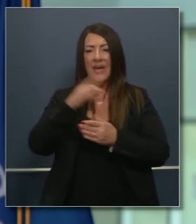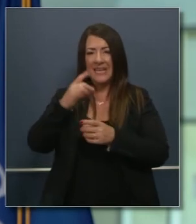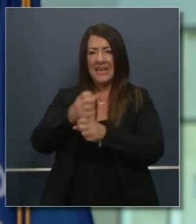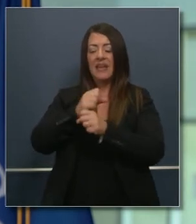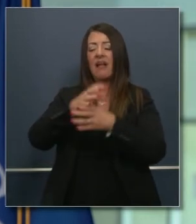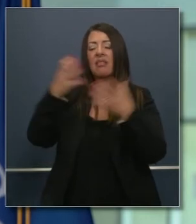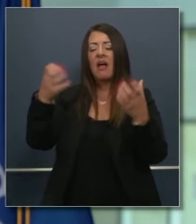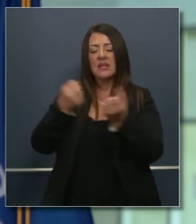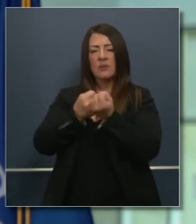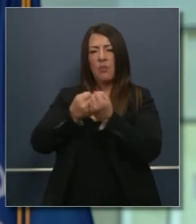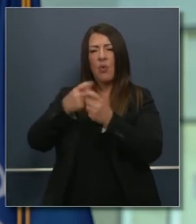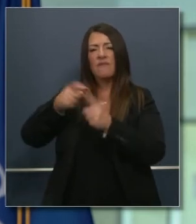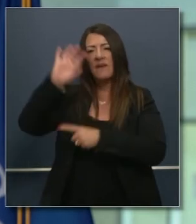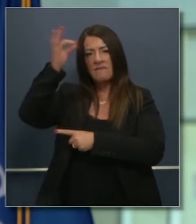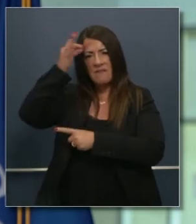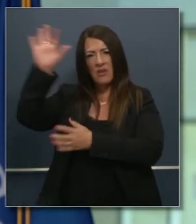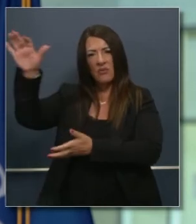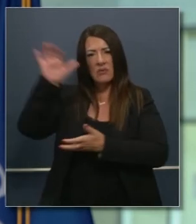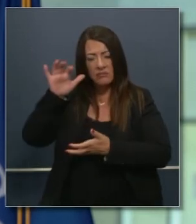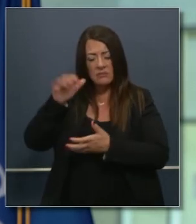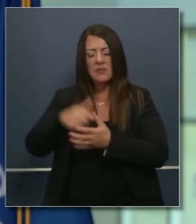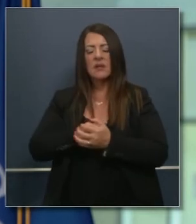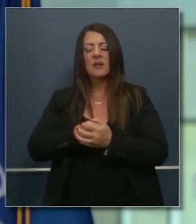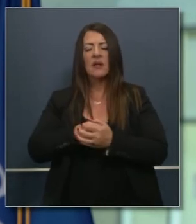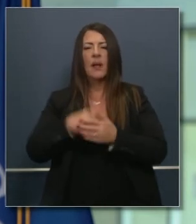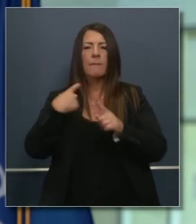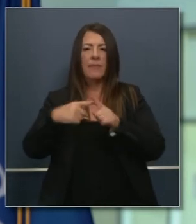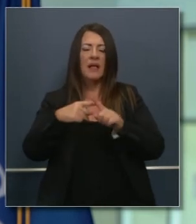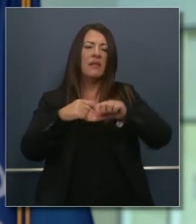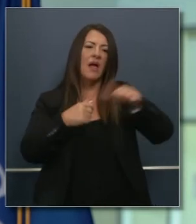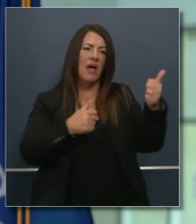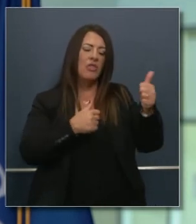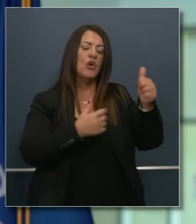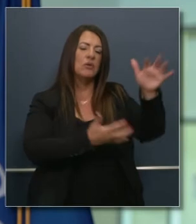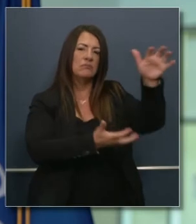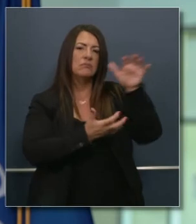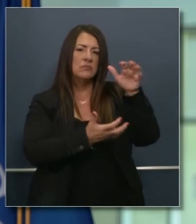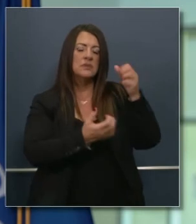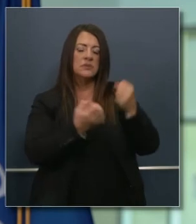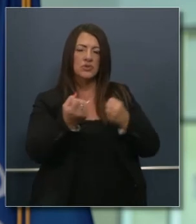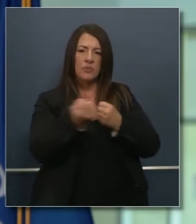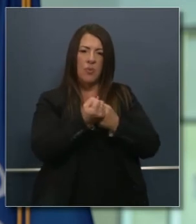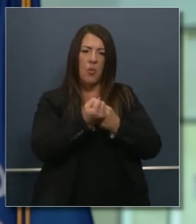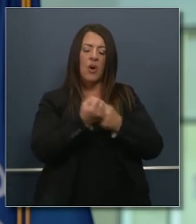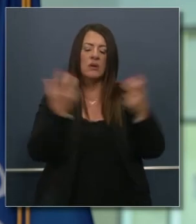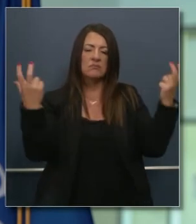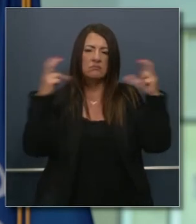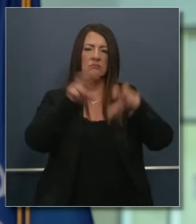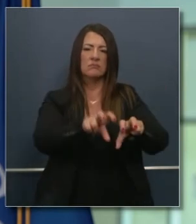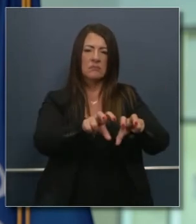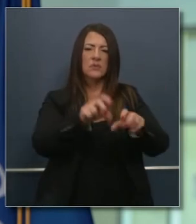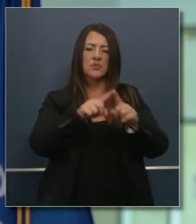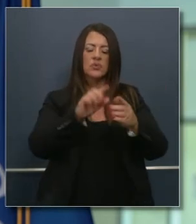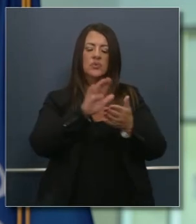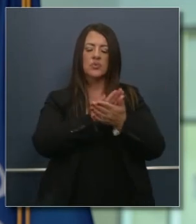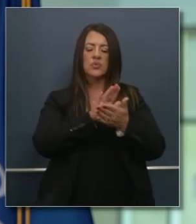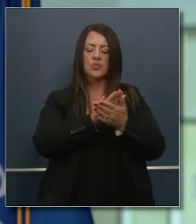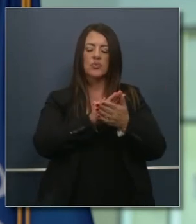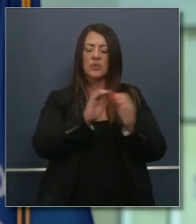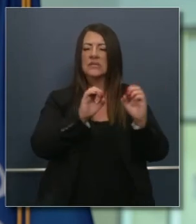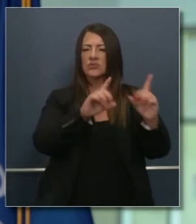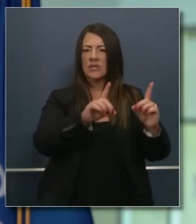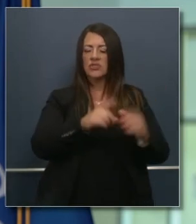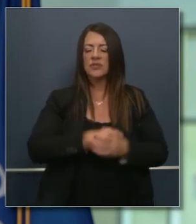millones de dólares hemos recibido apoyo del gobierno federal y hemos esperado también apoyo adicional incluso con el sistema de educación pública